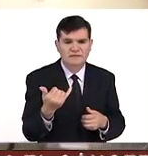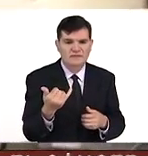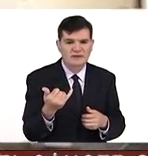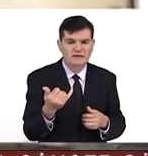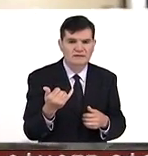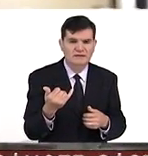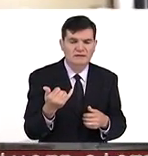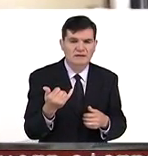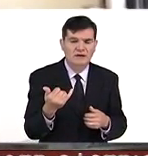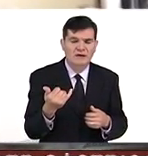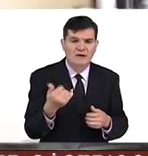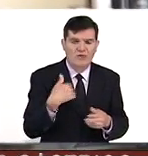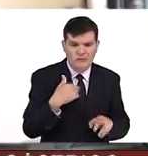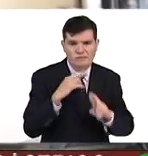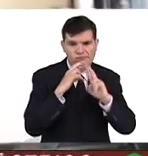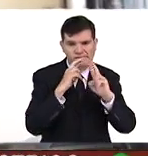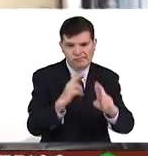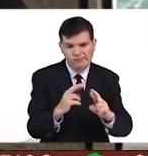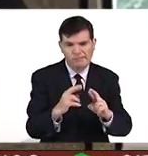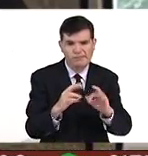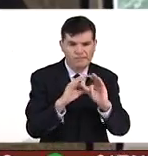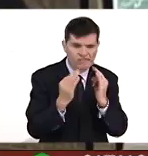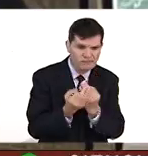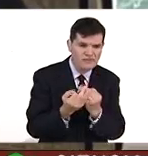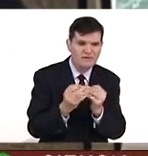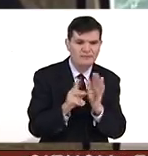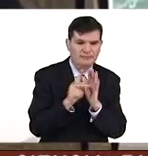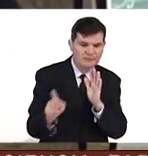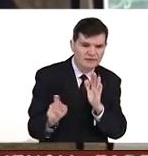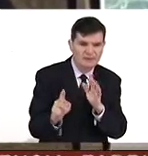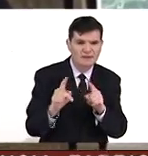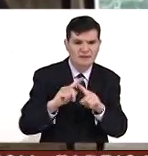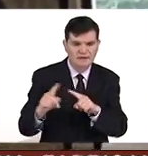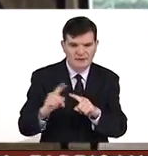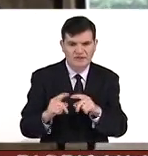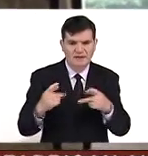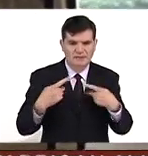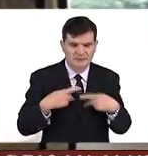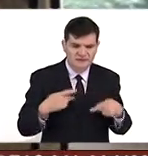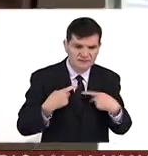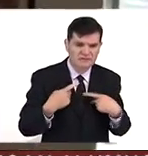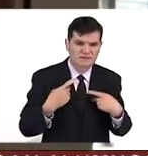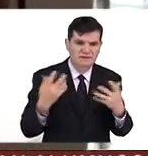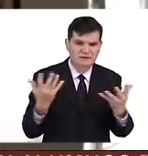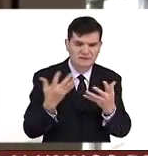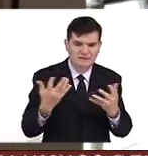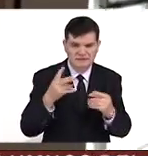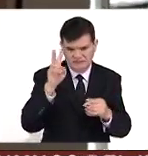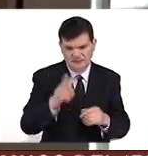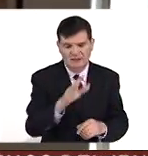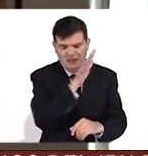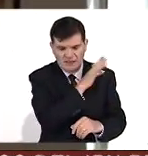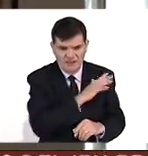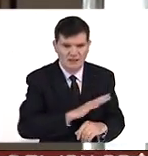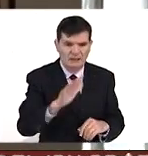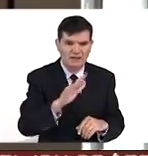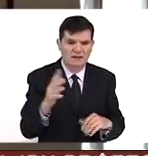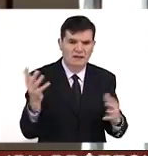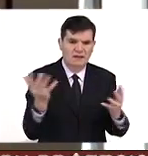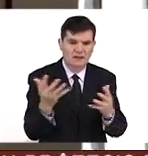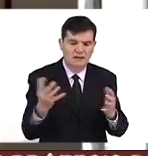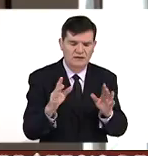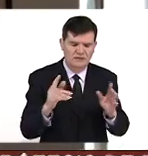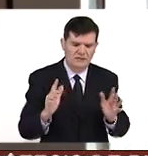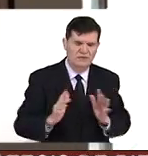Y la respuesta de los medios, la prensa, el público ha sido increíble. Todos salen